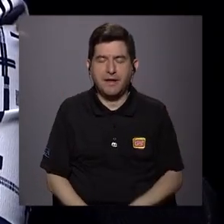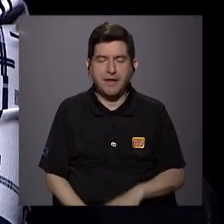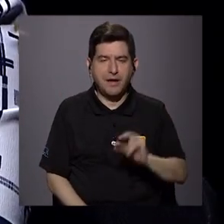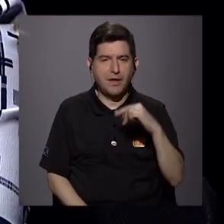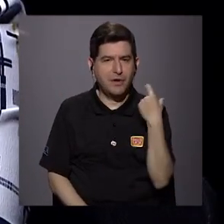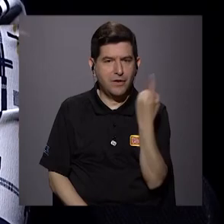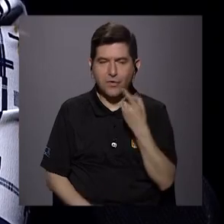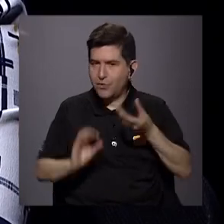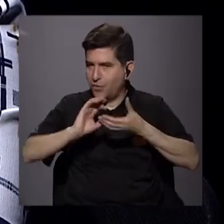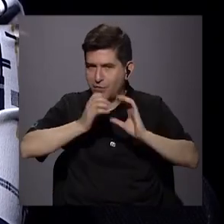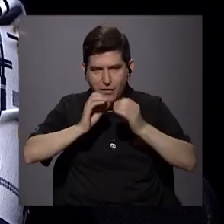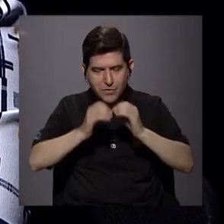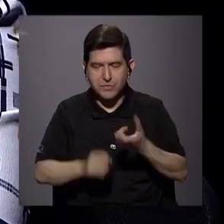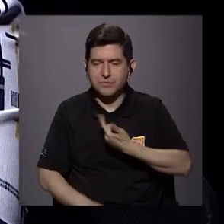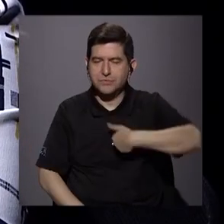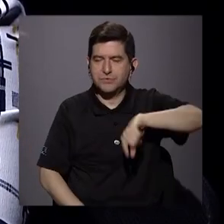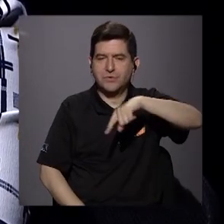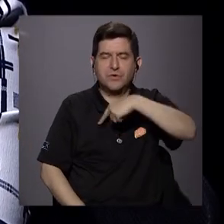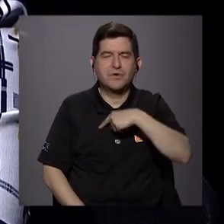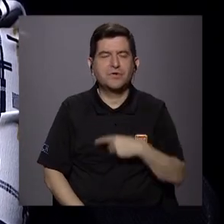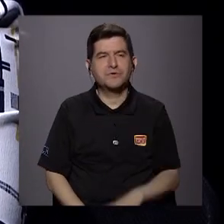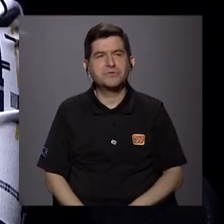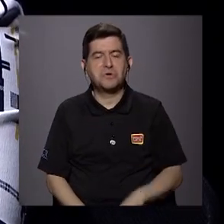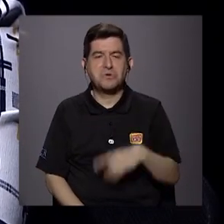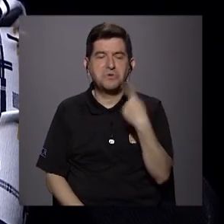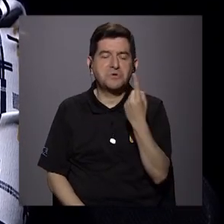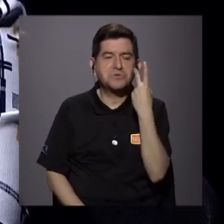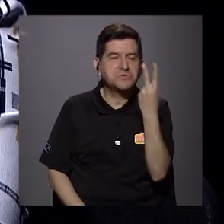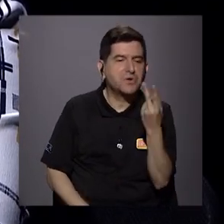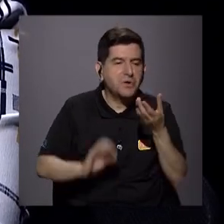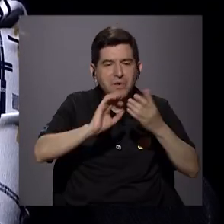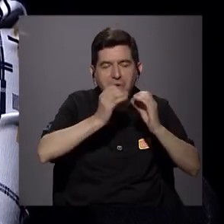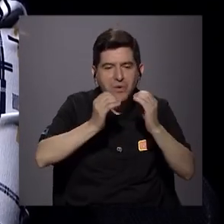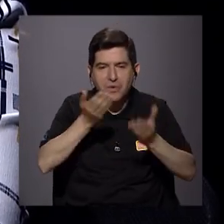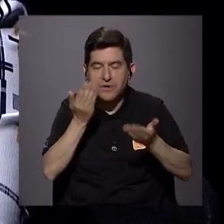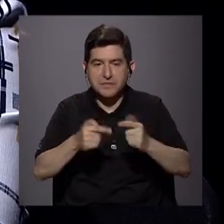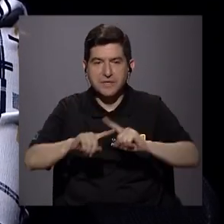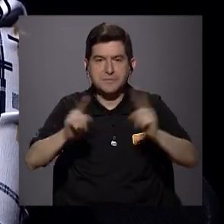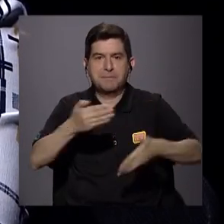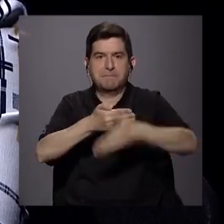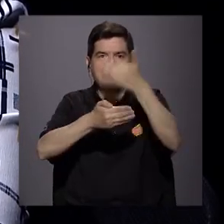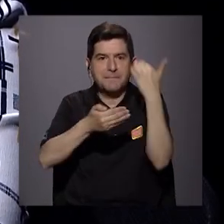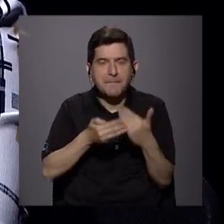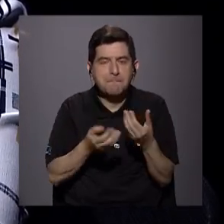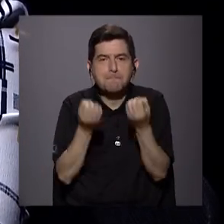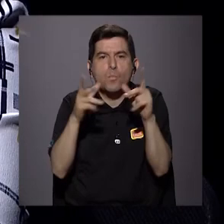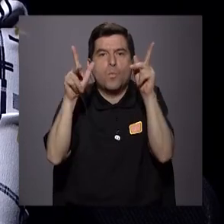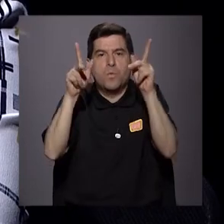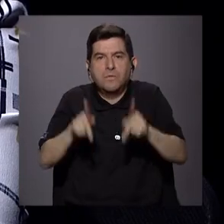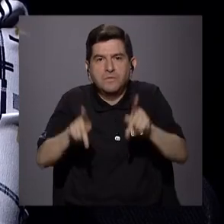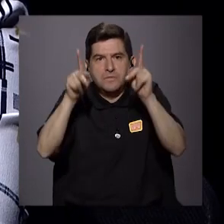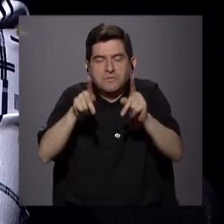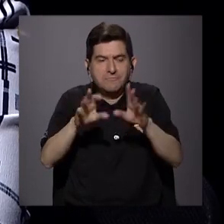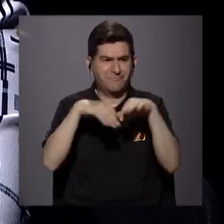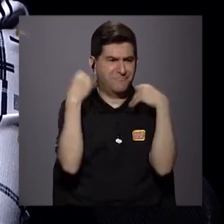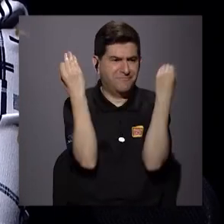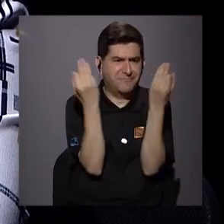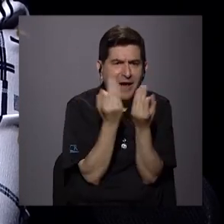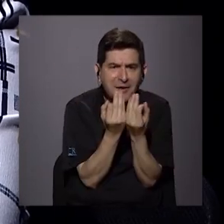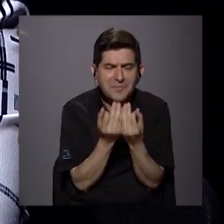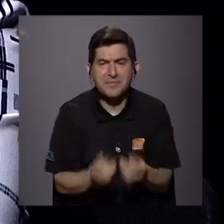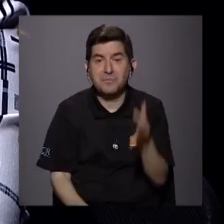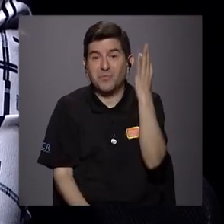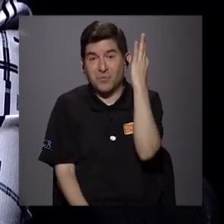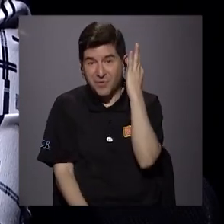no solo los números, ¿verdad? Porque siempre tendemos nosotros a ver solo números y sabemos que detrás de esos números hay muchísimas personas, muchísimas familias,